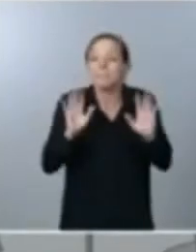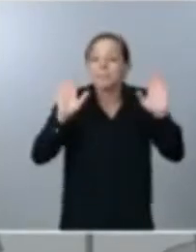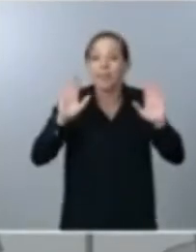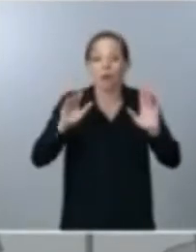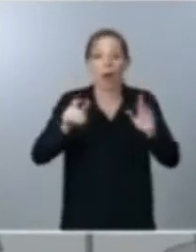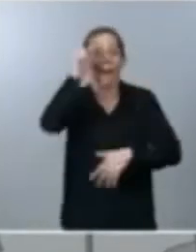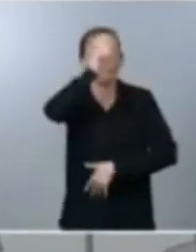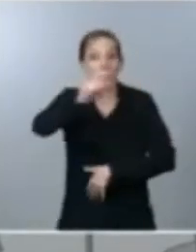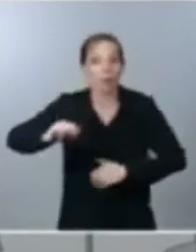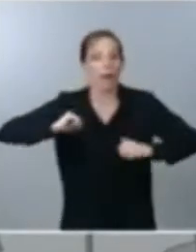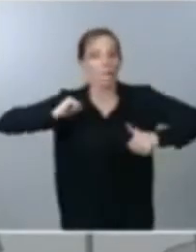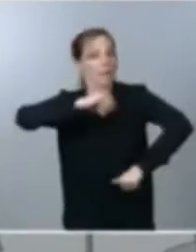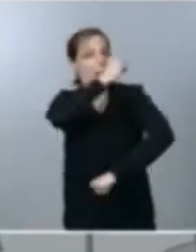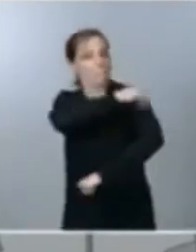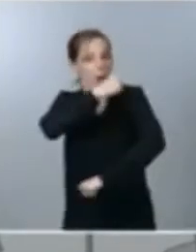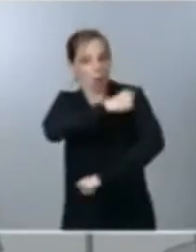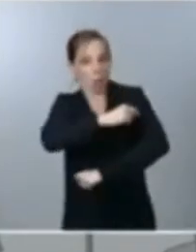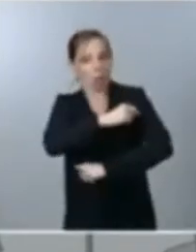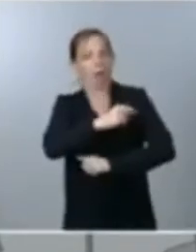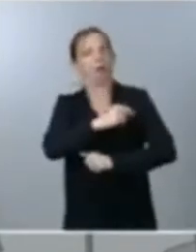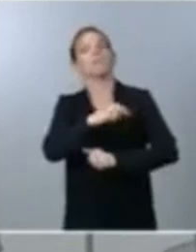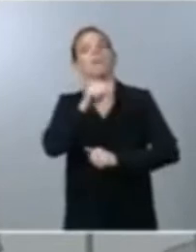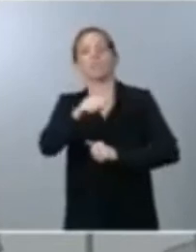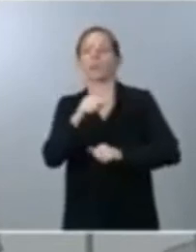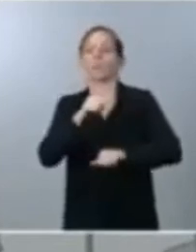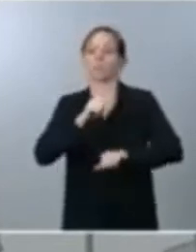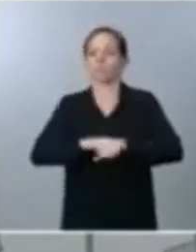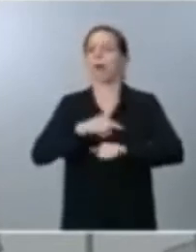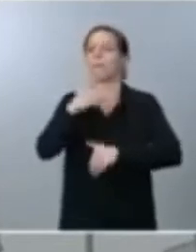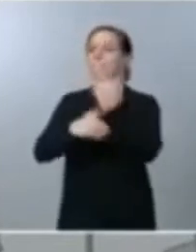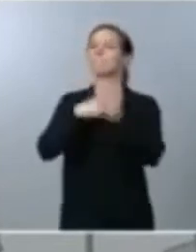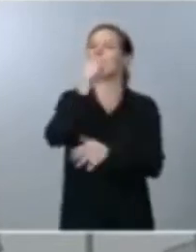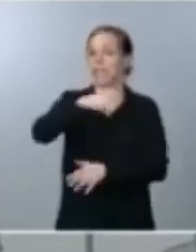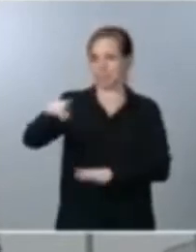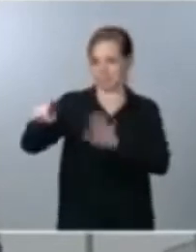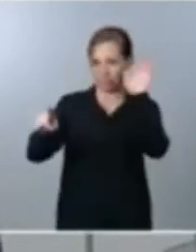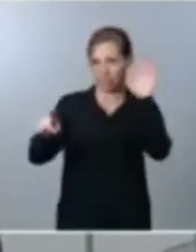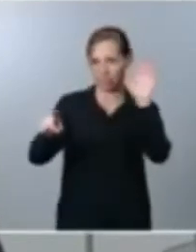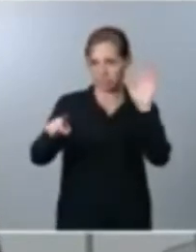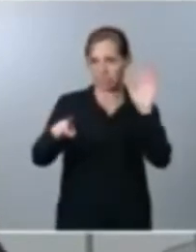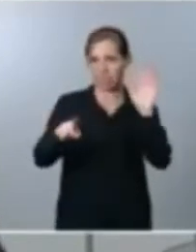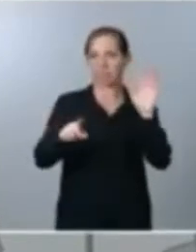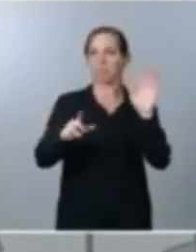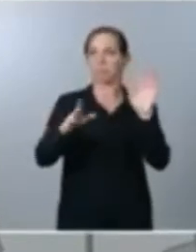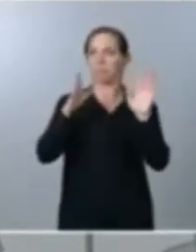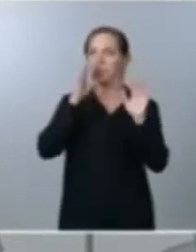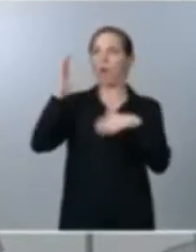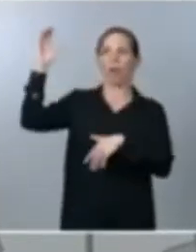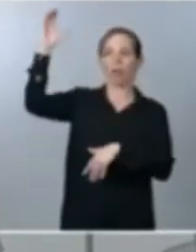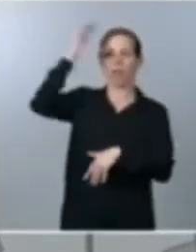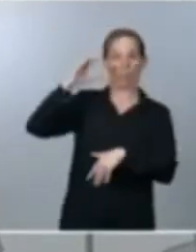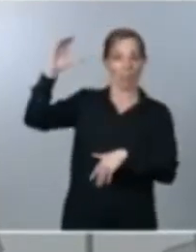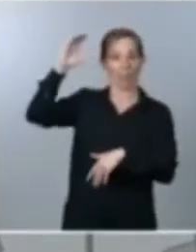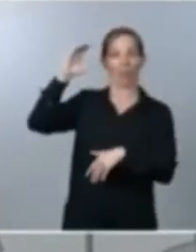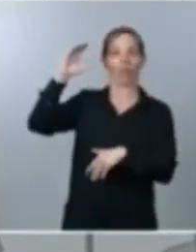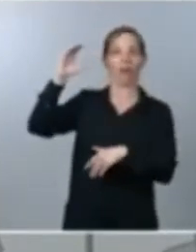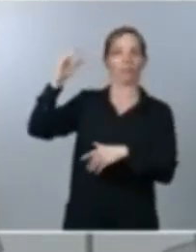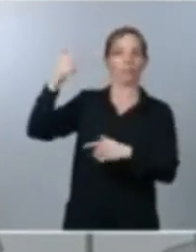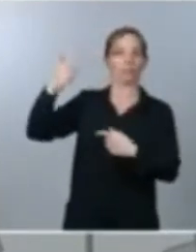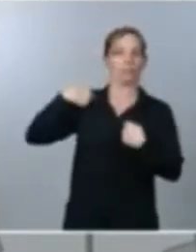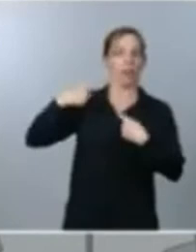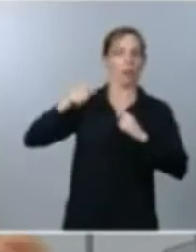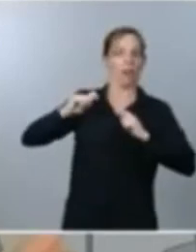es muy importante ser consciente de que previsiblemente la ciencia ya nos esté arrojando luz sobre los últimos